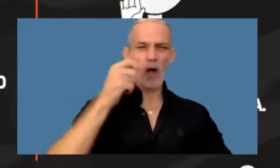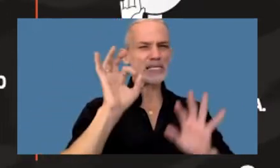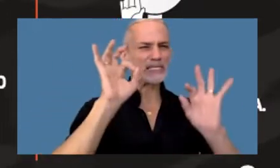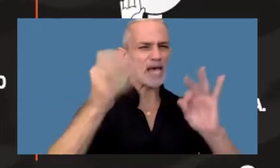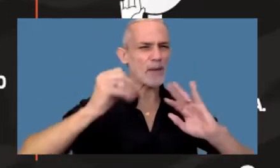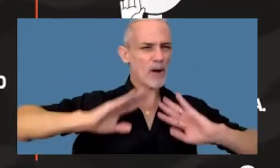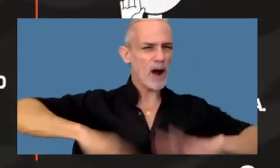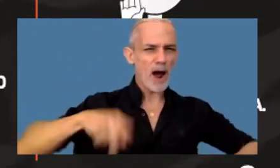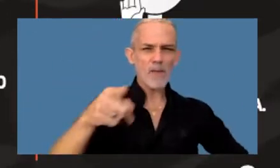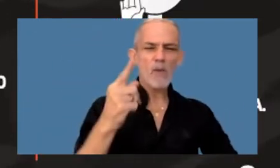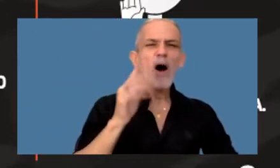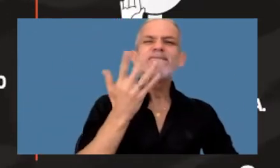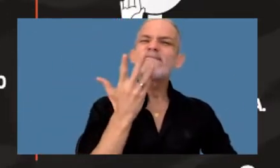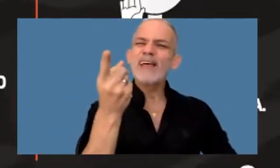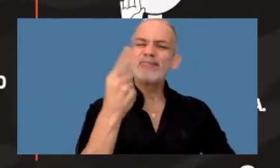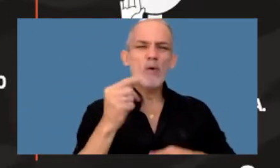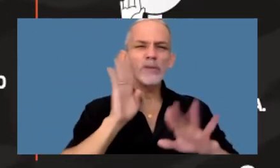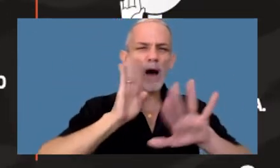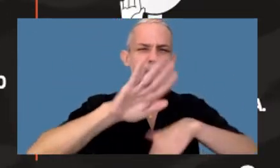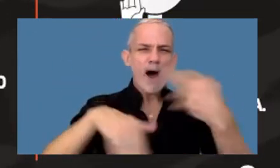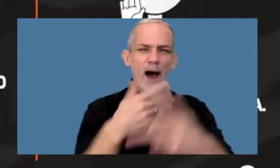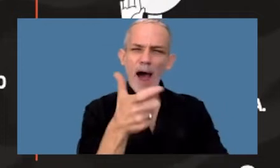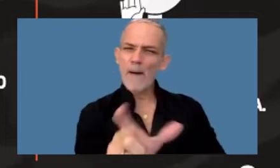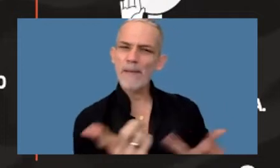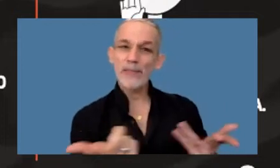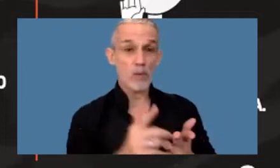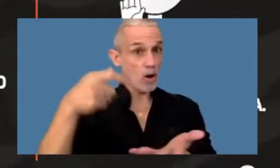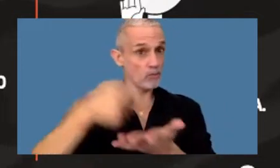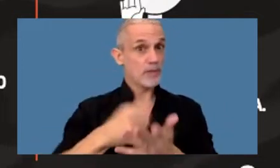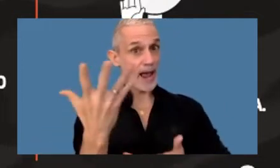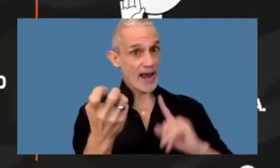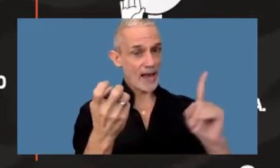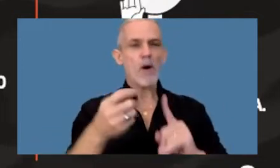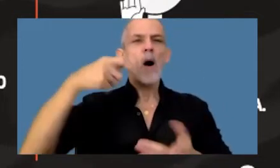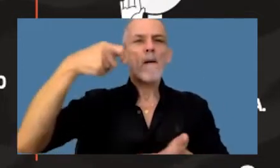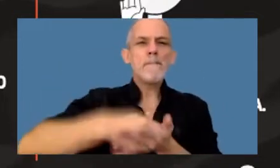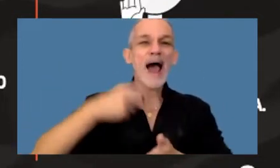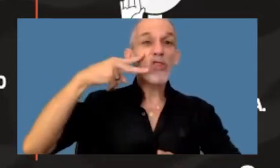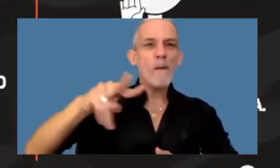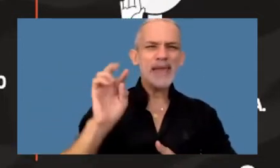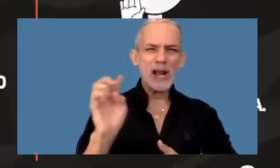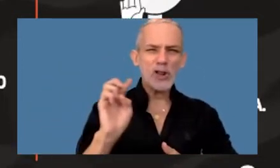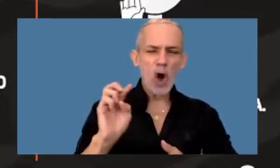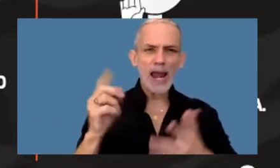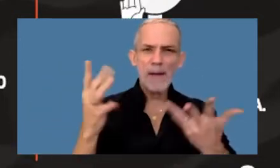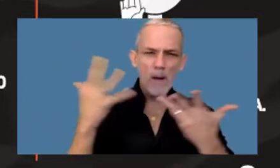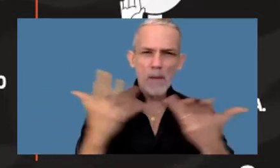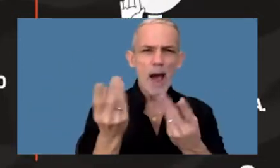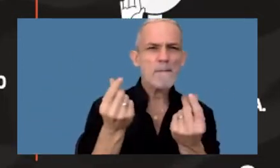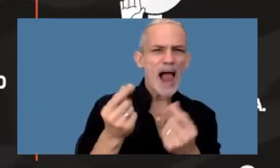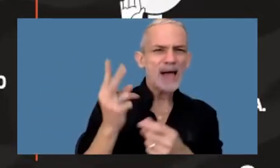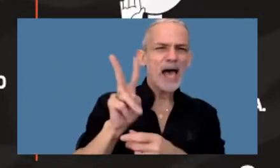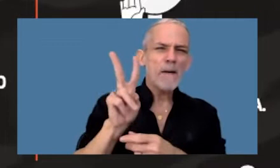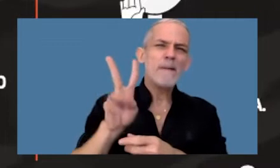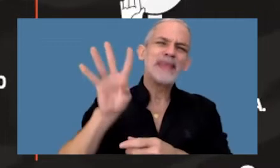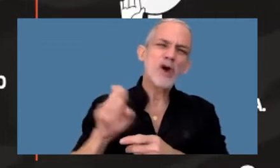que disfrutas del porno te grabamos si no nos pagas dos mil dólares en alguna cripto de